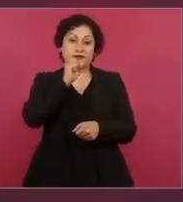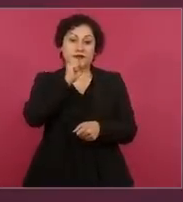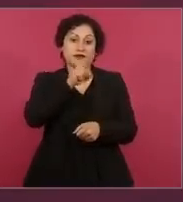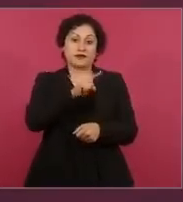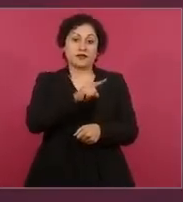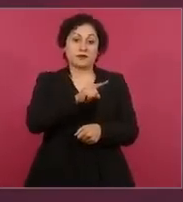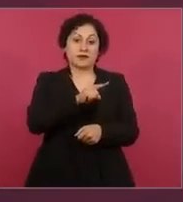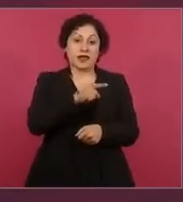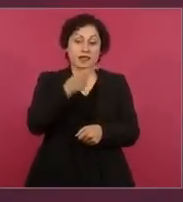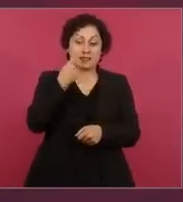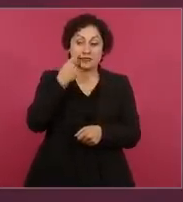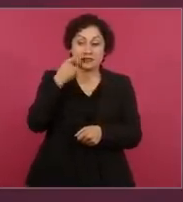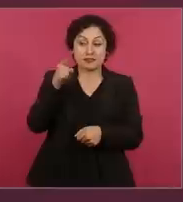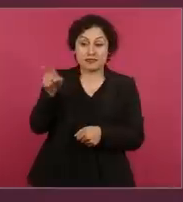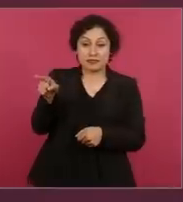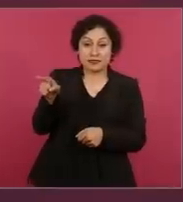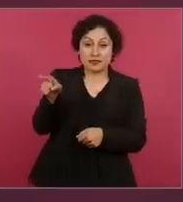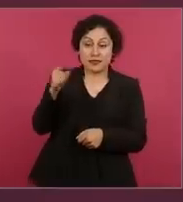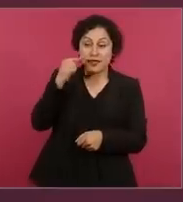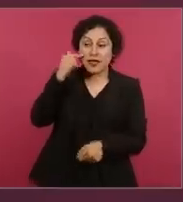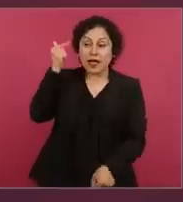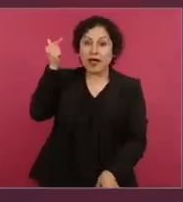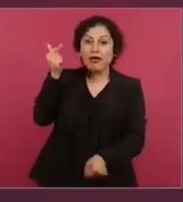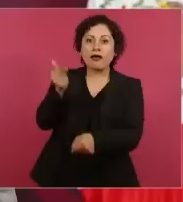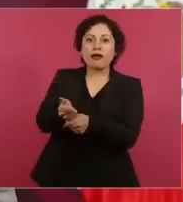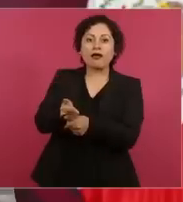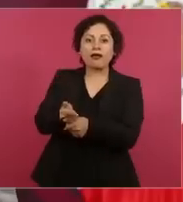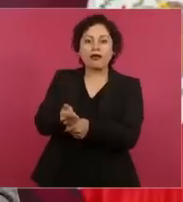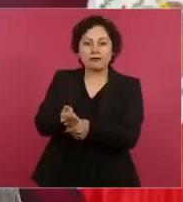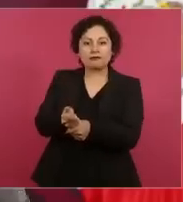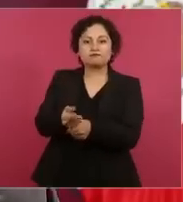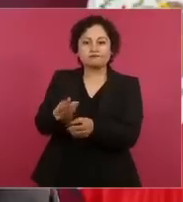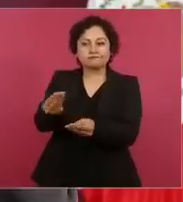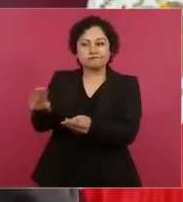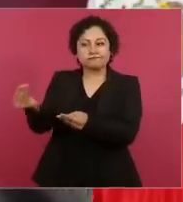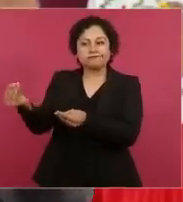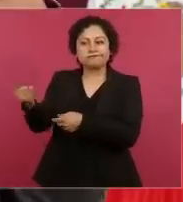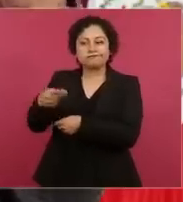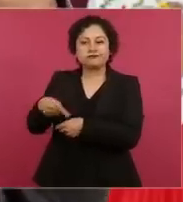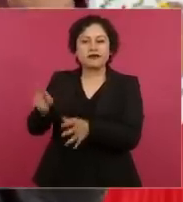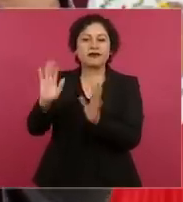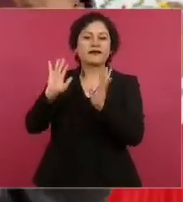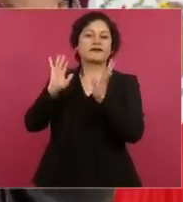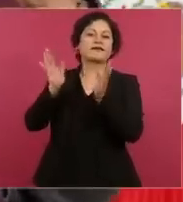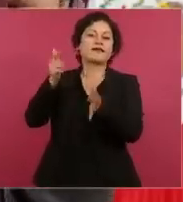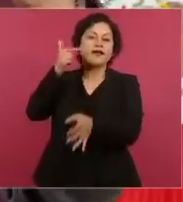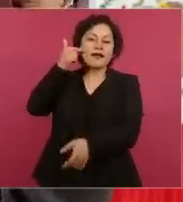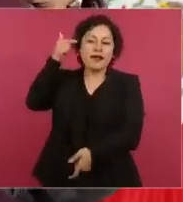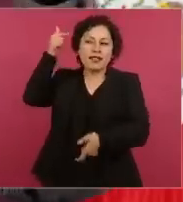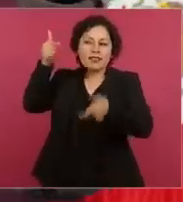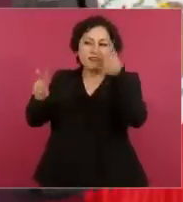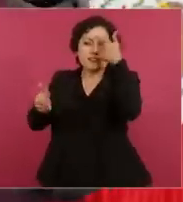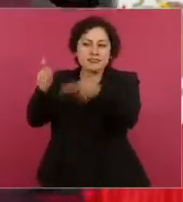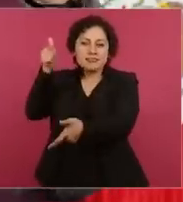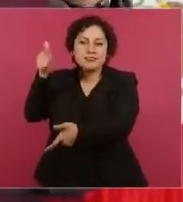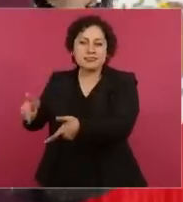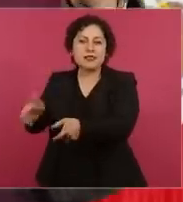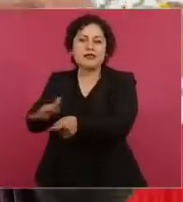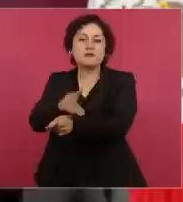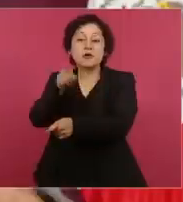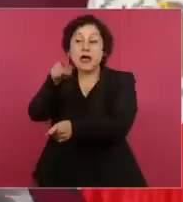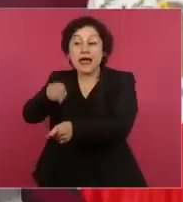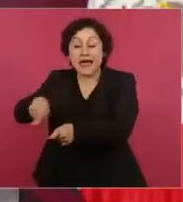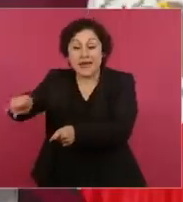muchos que engañaban, que eran independientes de la sociedad